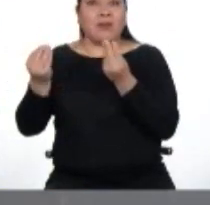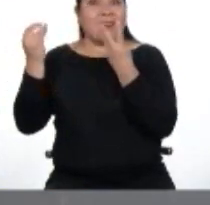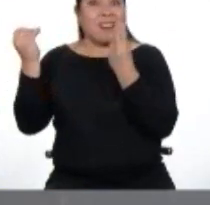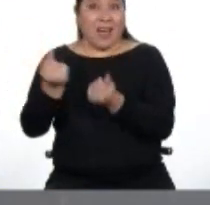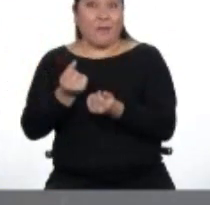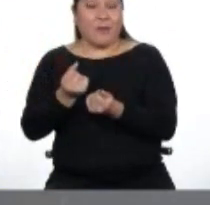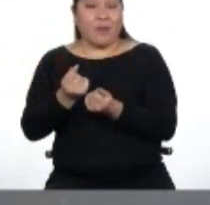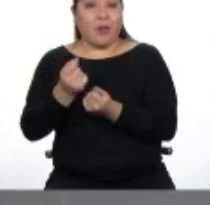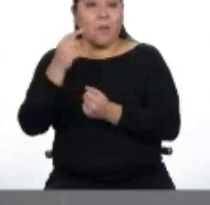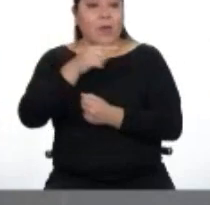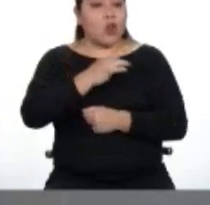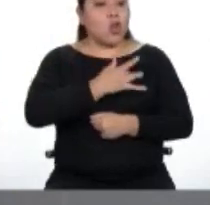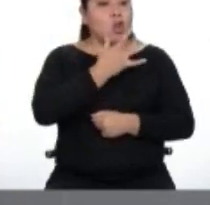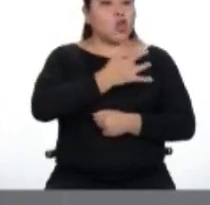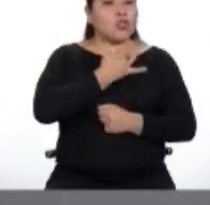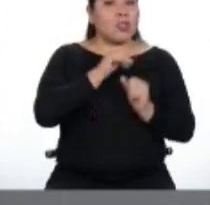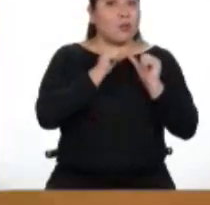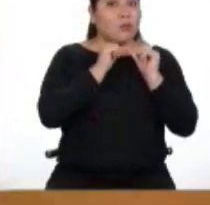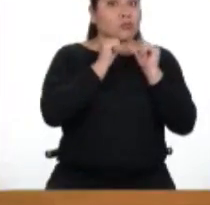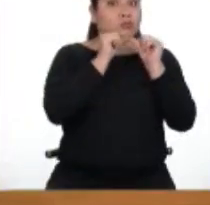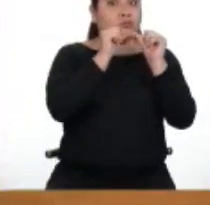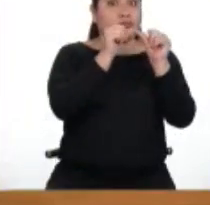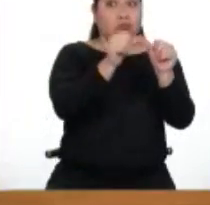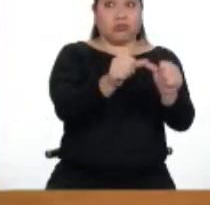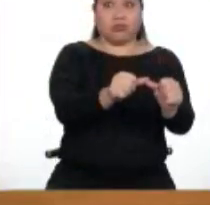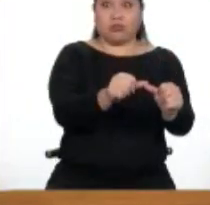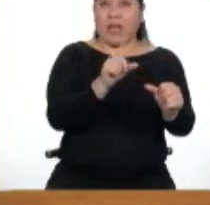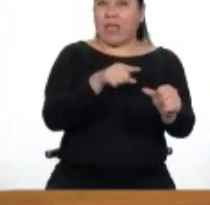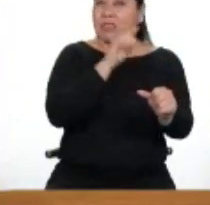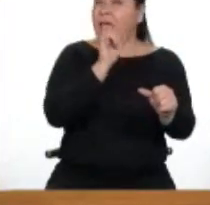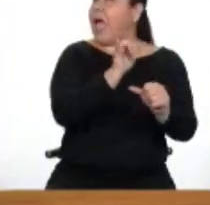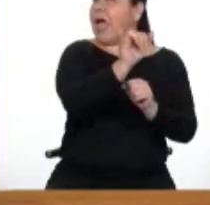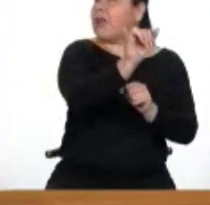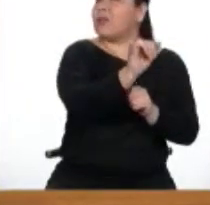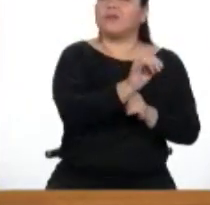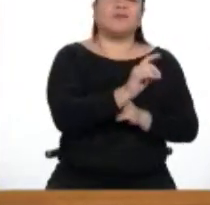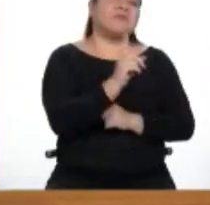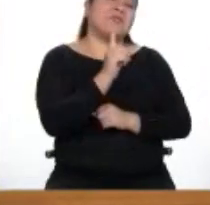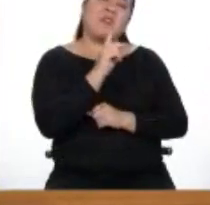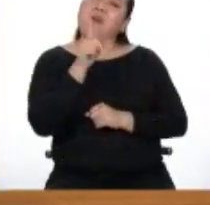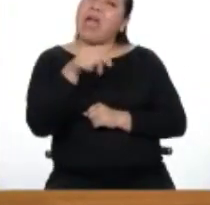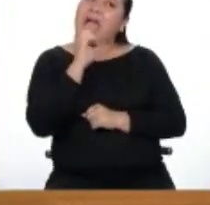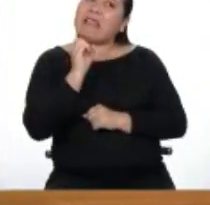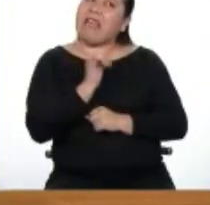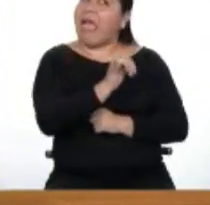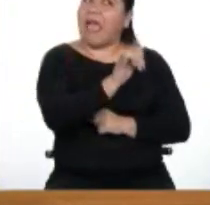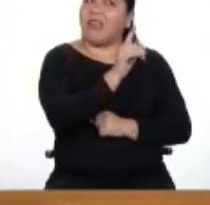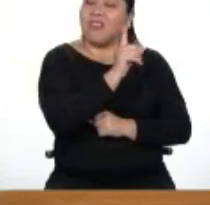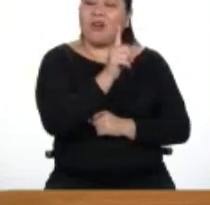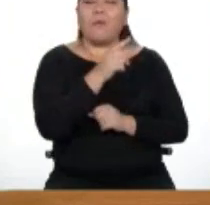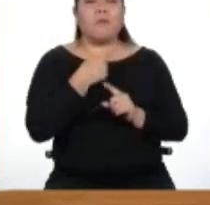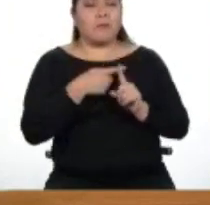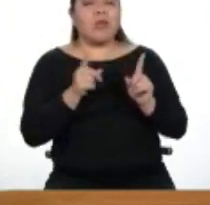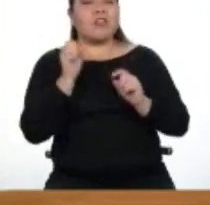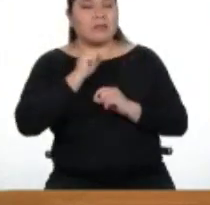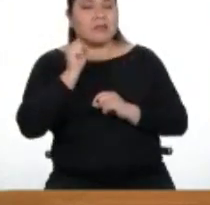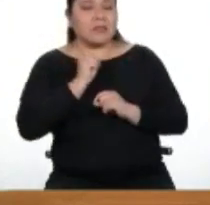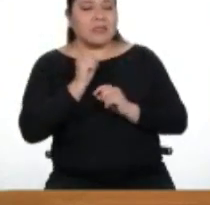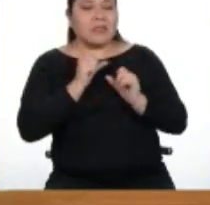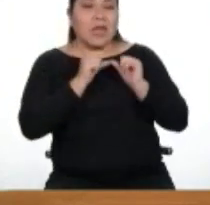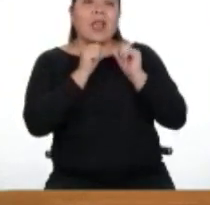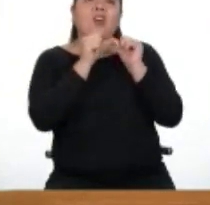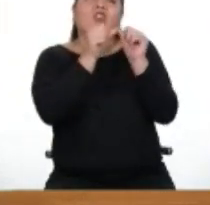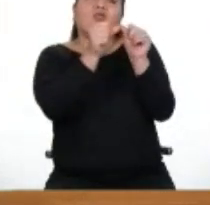sentimientos son eternos. Tampoco eternos, pero sí pueden ser más prolongados que una